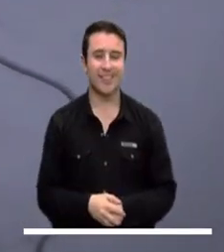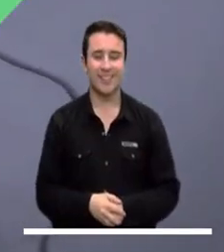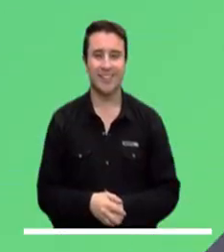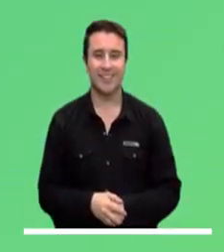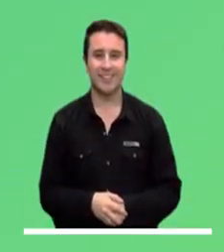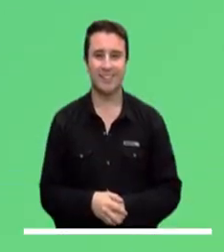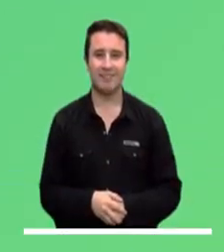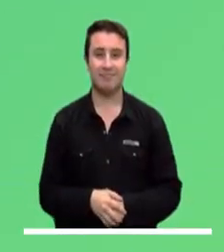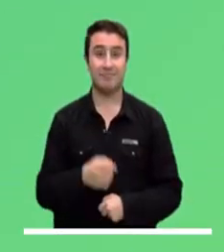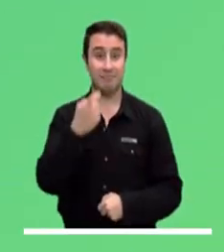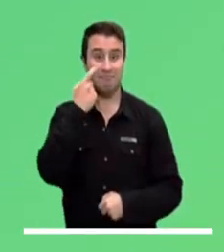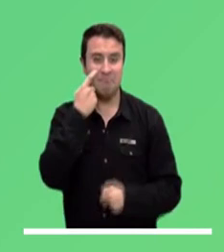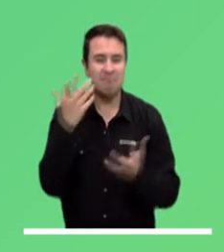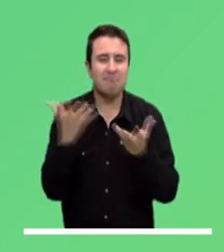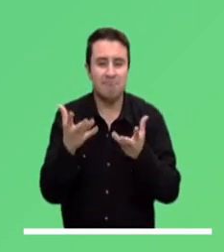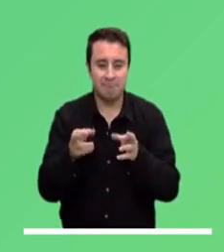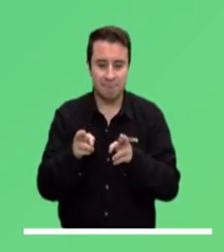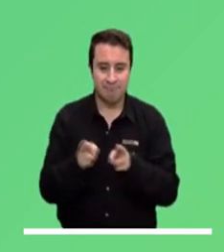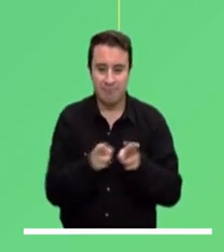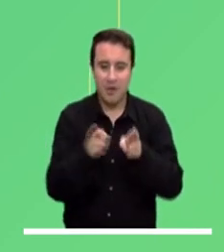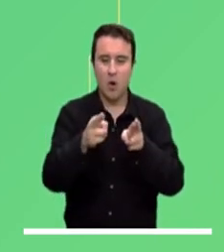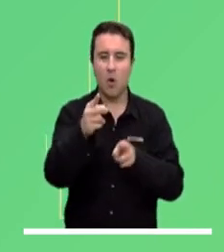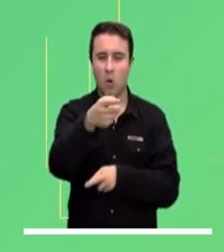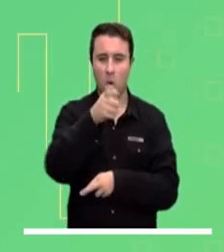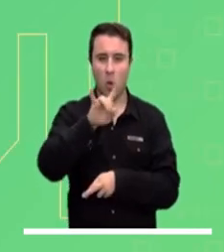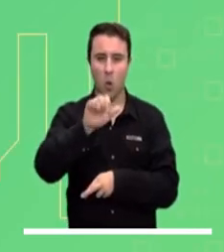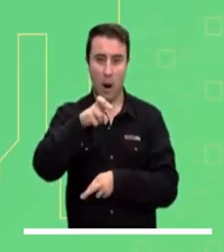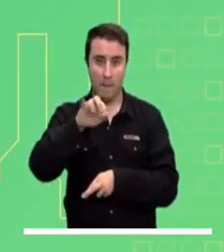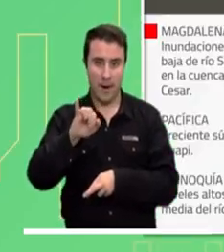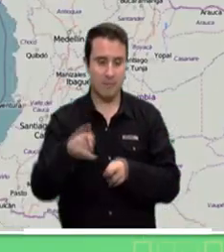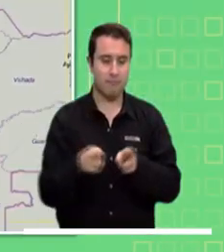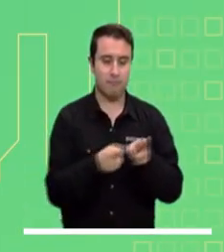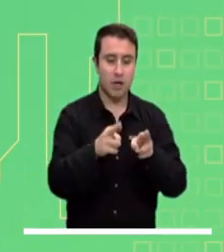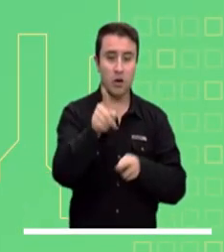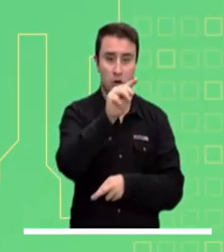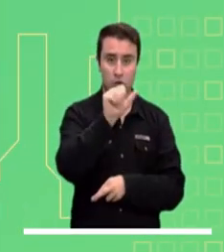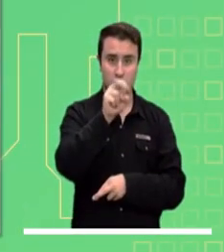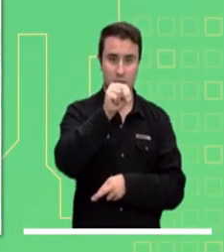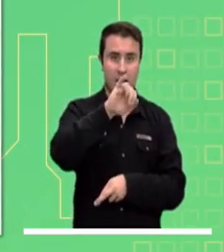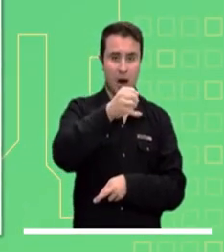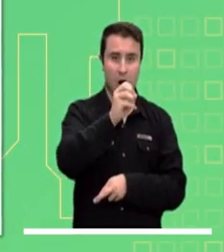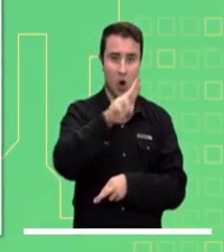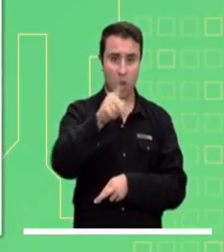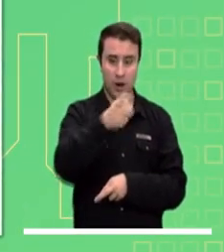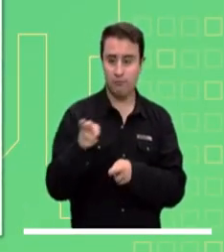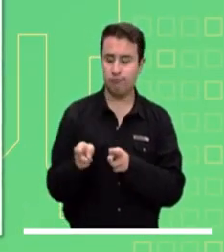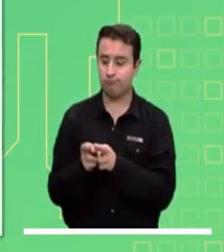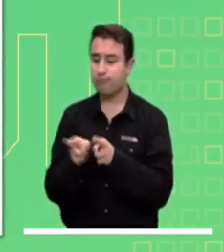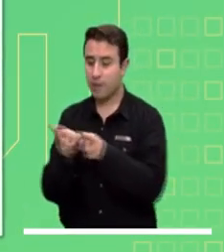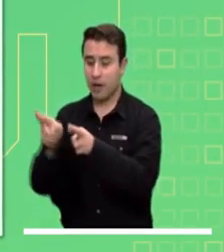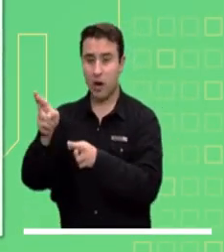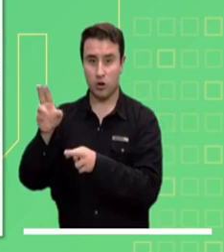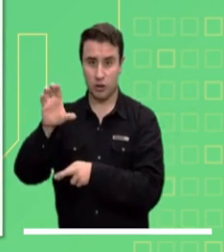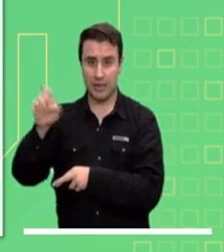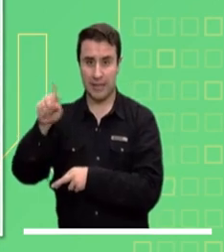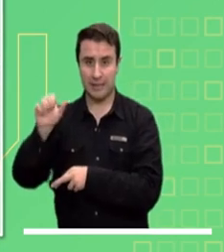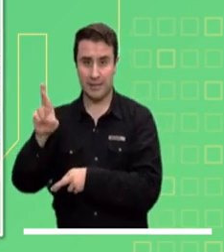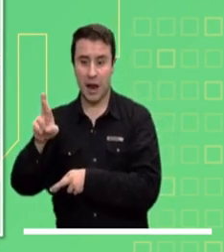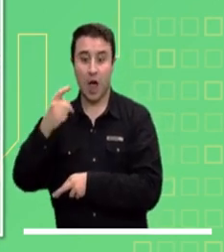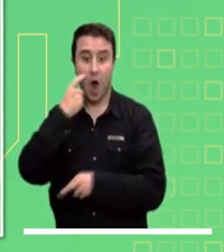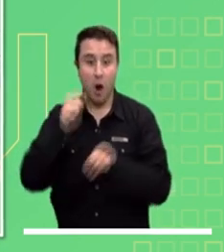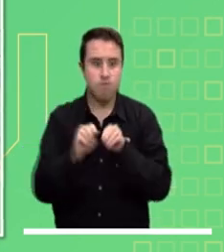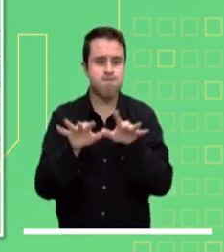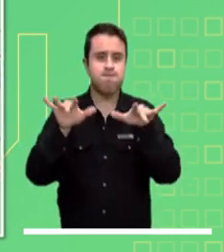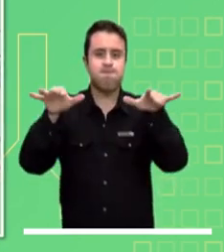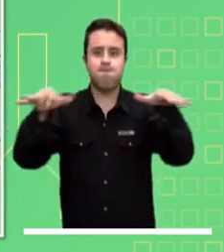Veamos ahora las alertas que se encuentran activas. Alerta roca por inundaciones en la cuenca baja del río San Jorge, en la cuenca alta del